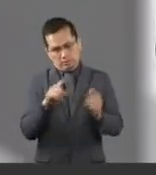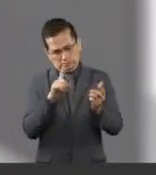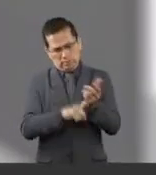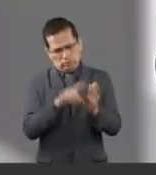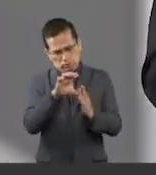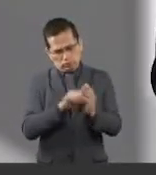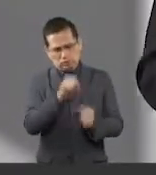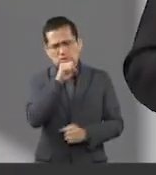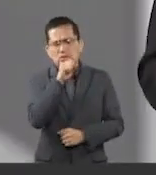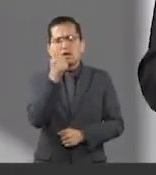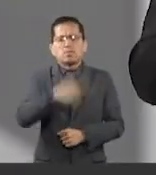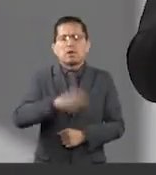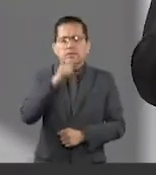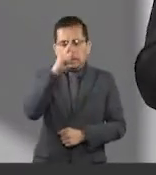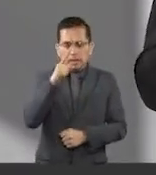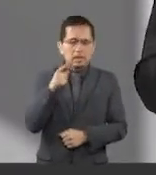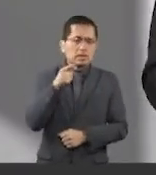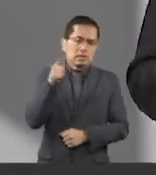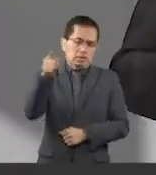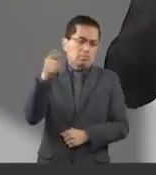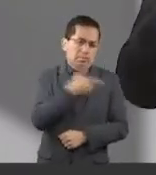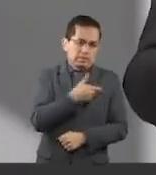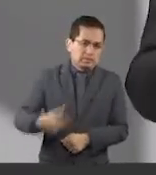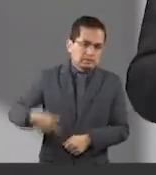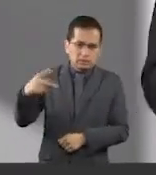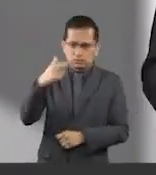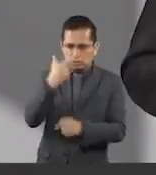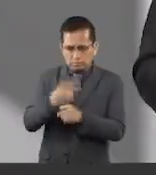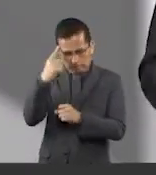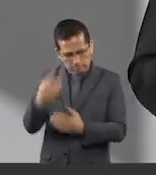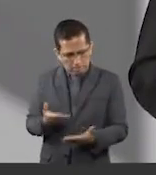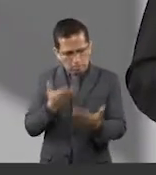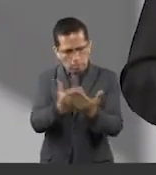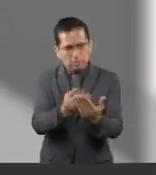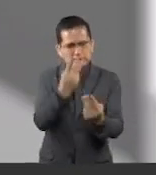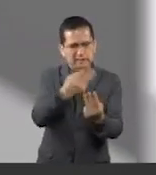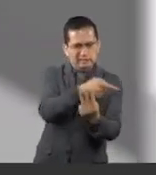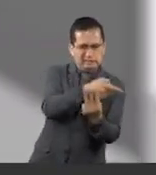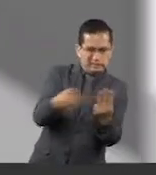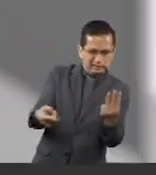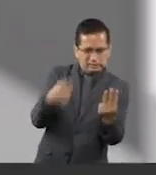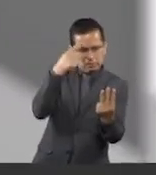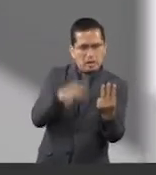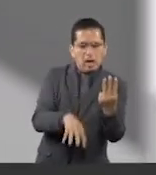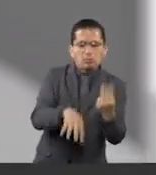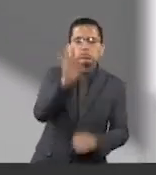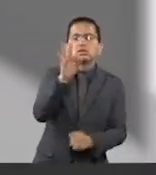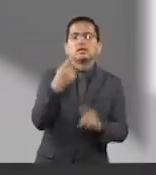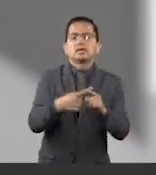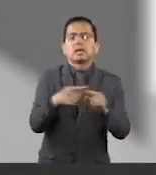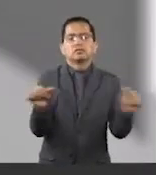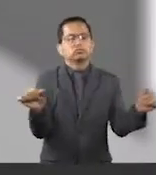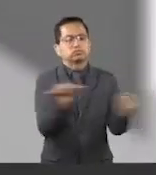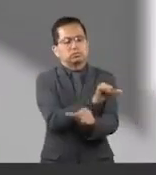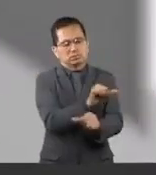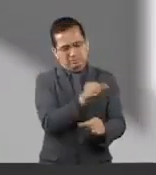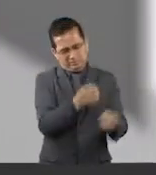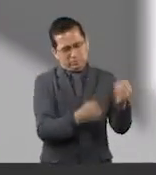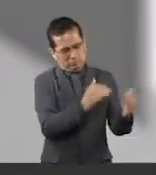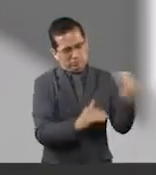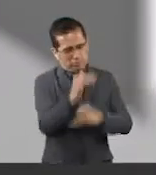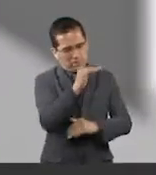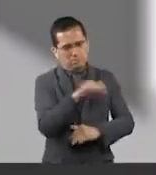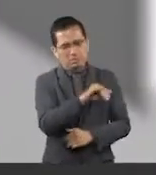presenta a consideración del Senado una terna para la designación de ministro. Y bueno, en esta ocasión será el Senado de la